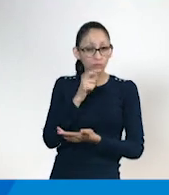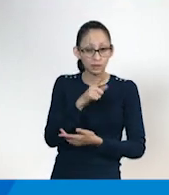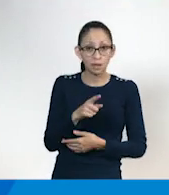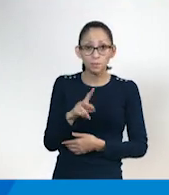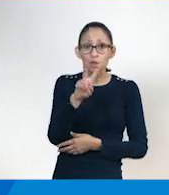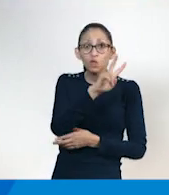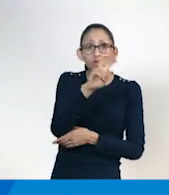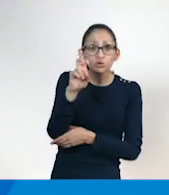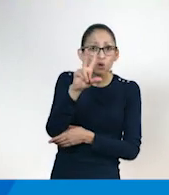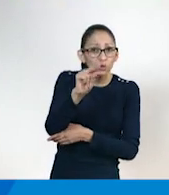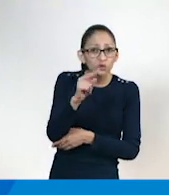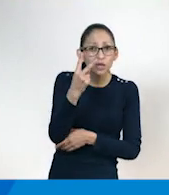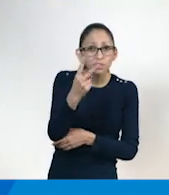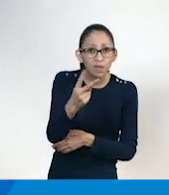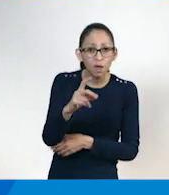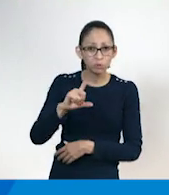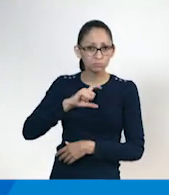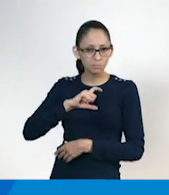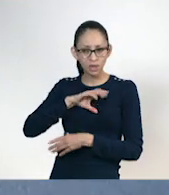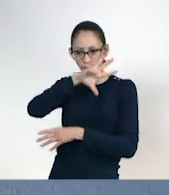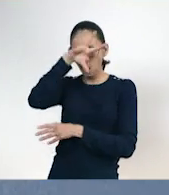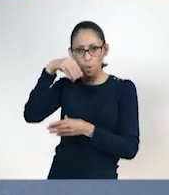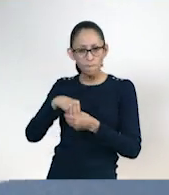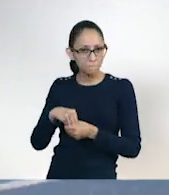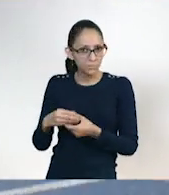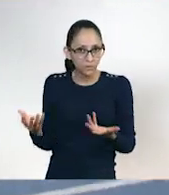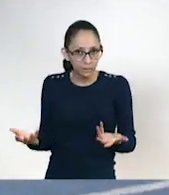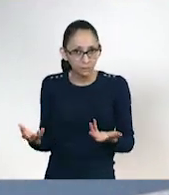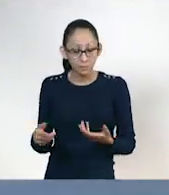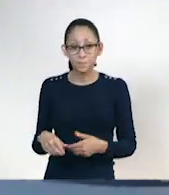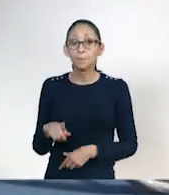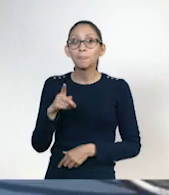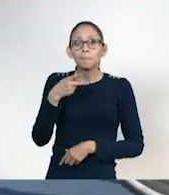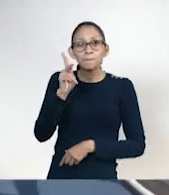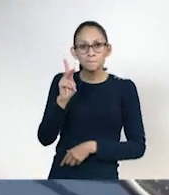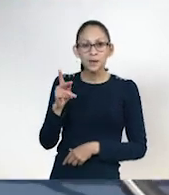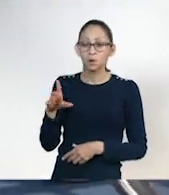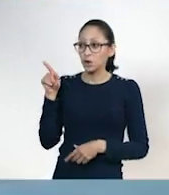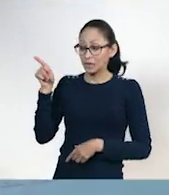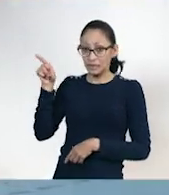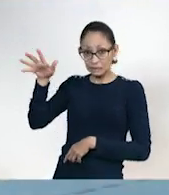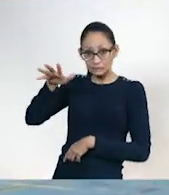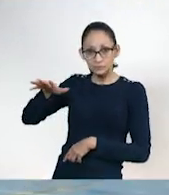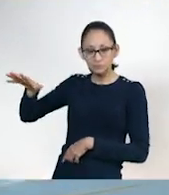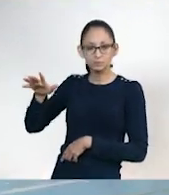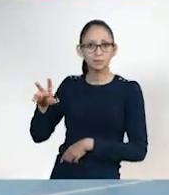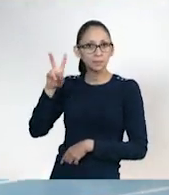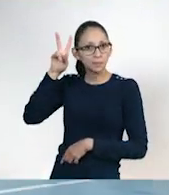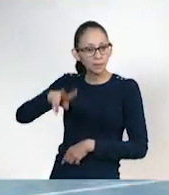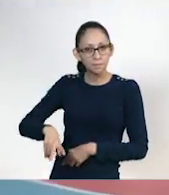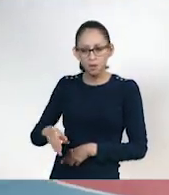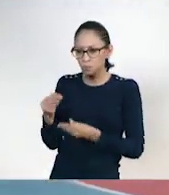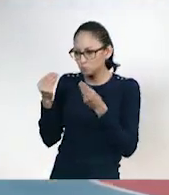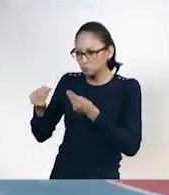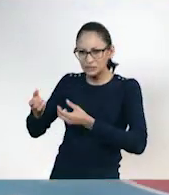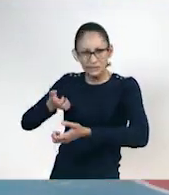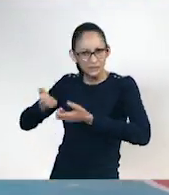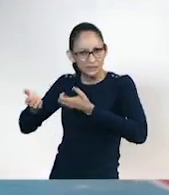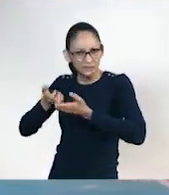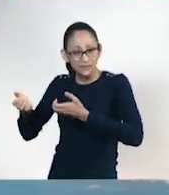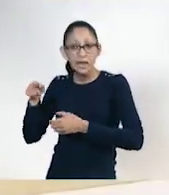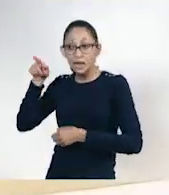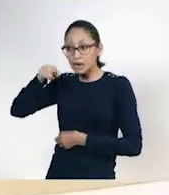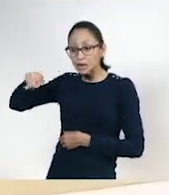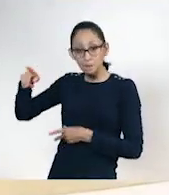de 289 medallas totales. Aunque estamos hablando del más alto rendimiento del planeta que desarrollan personas con